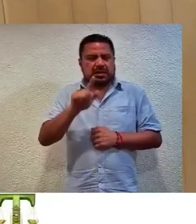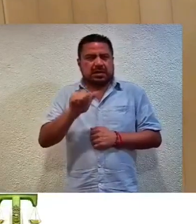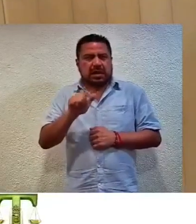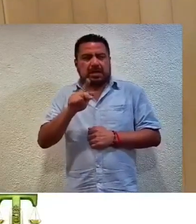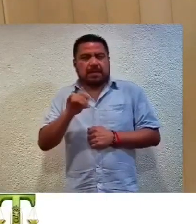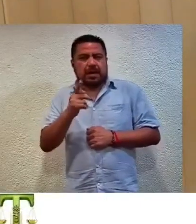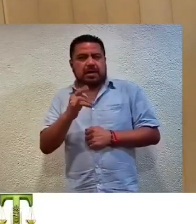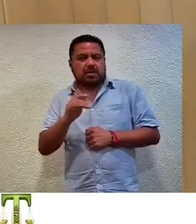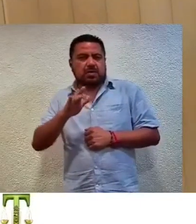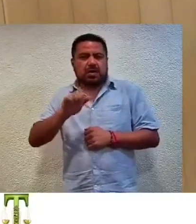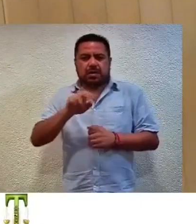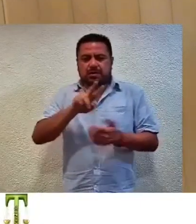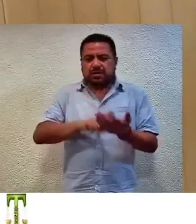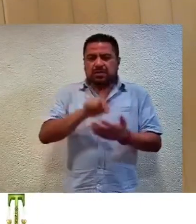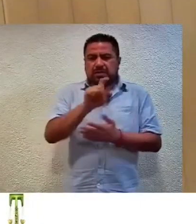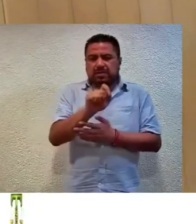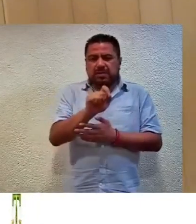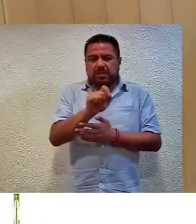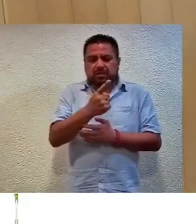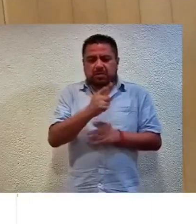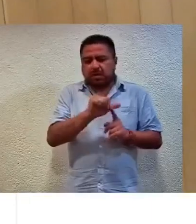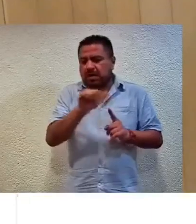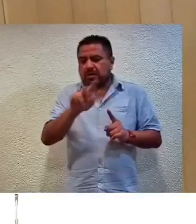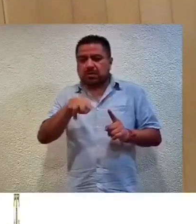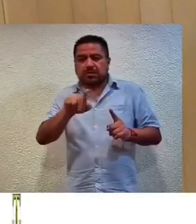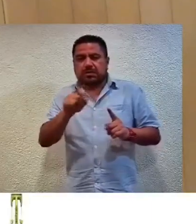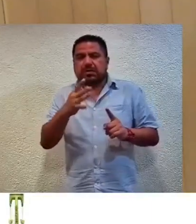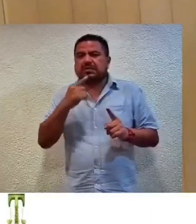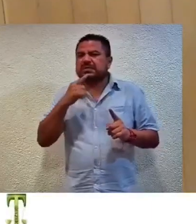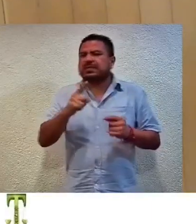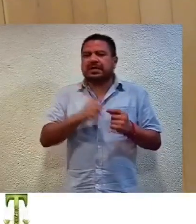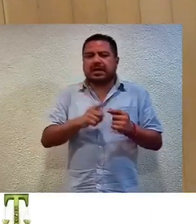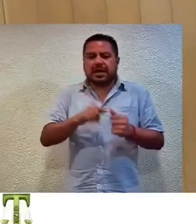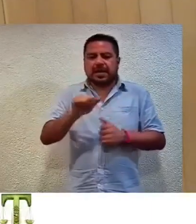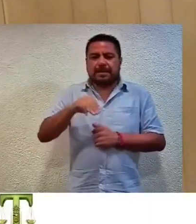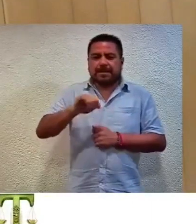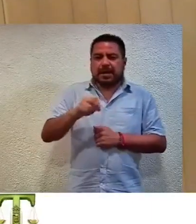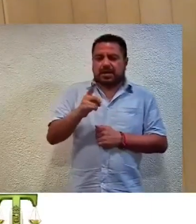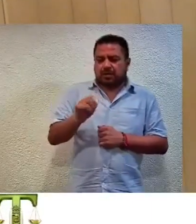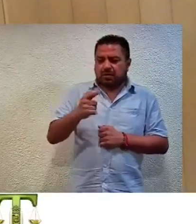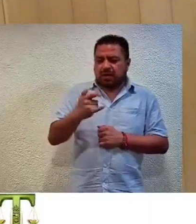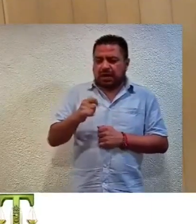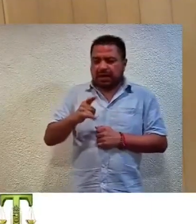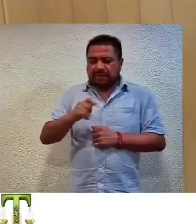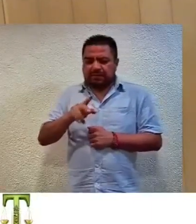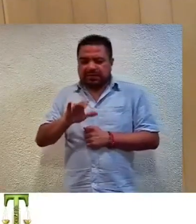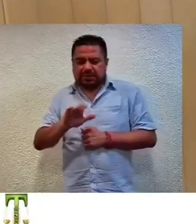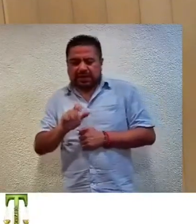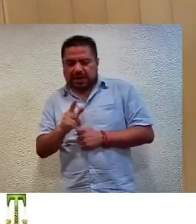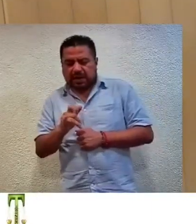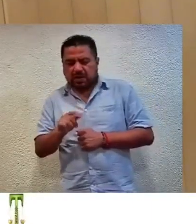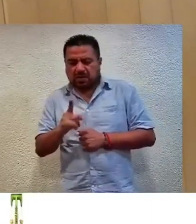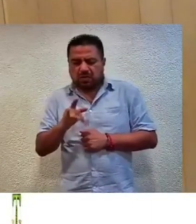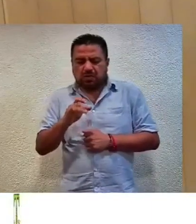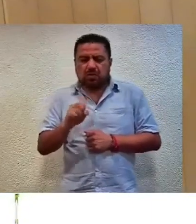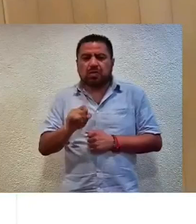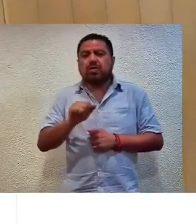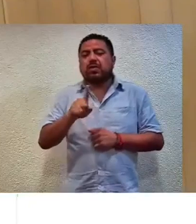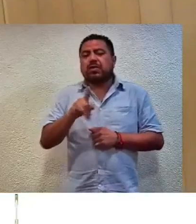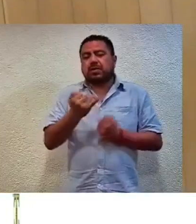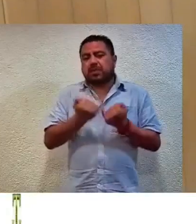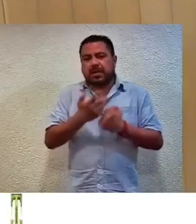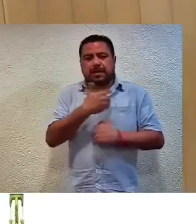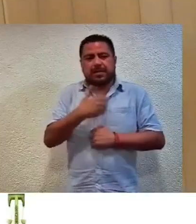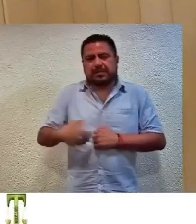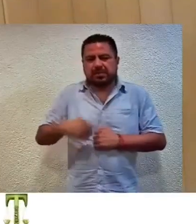periodo 2021-2024. Los denunciados son Amado Basurto Gálvez y Claudio Gálvez Rosendo, en su orden, presidente